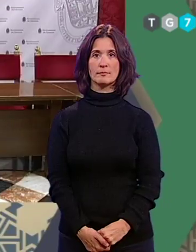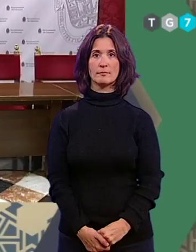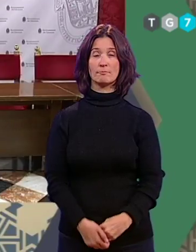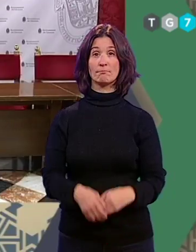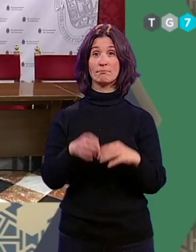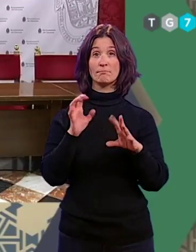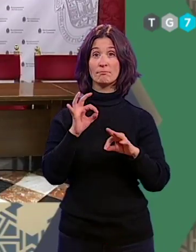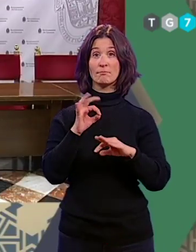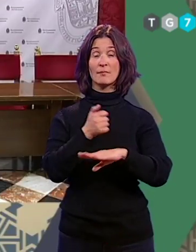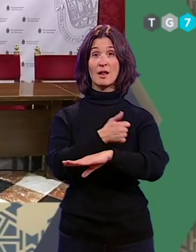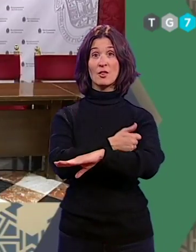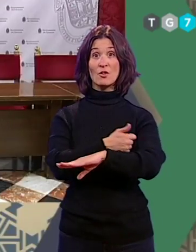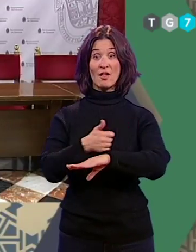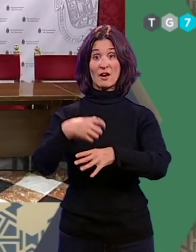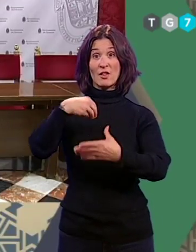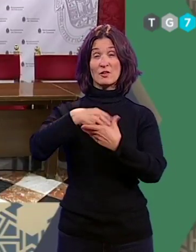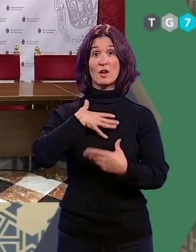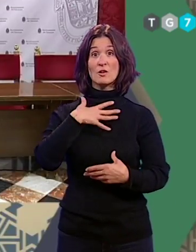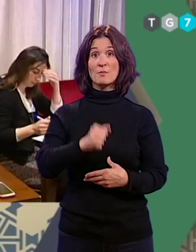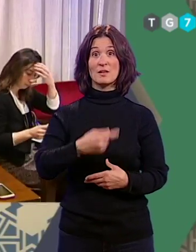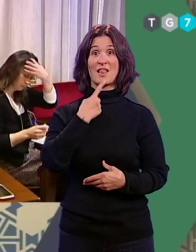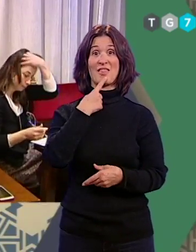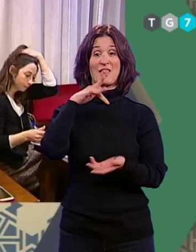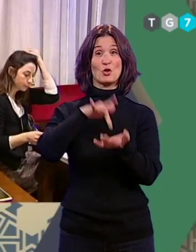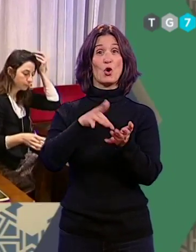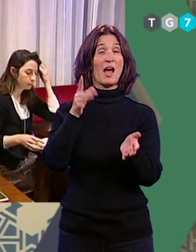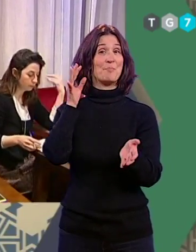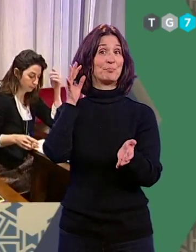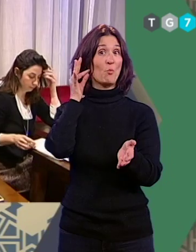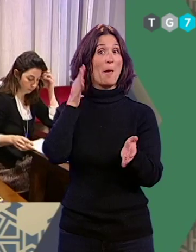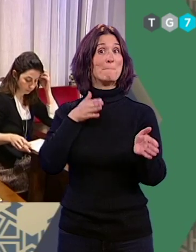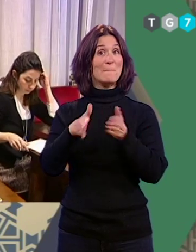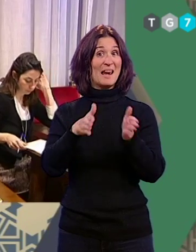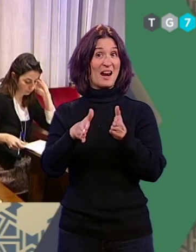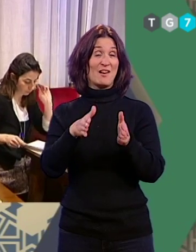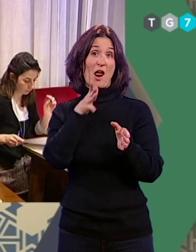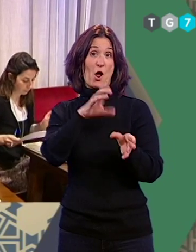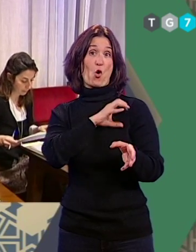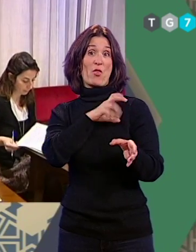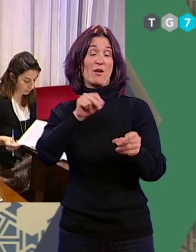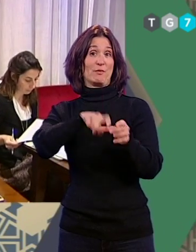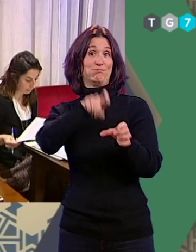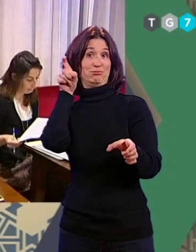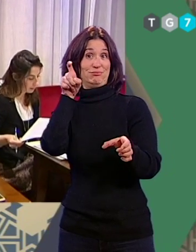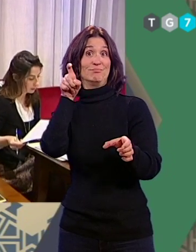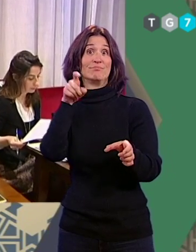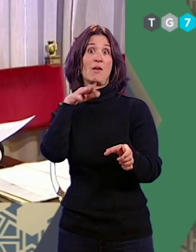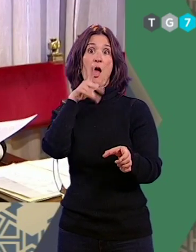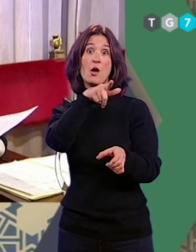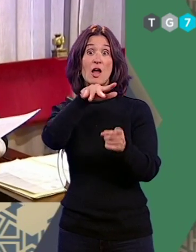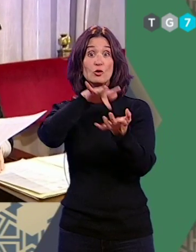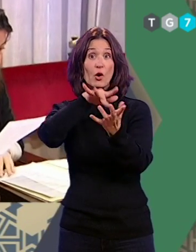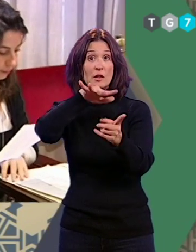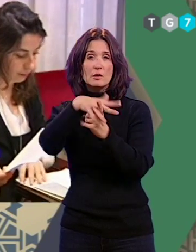Ciudadanos en el consistorio ha comentado que con el pase de Pilar Rivas a concejala no adscrita se da una circunstancia que el equipo de gobierno tiene que